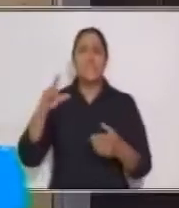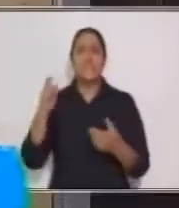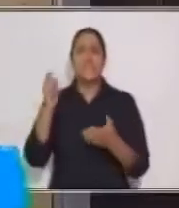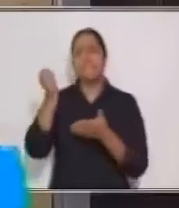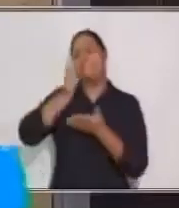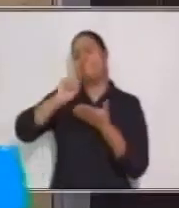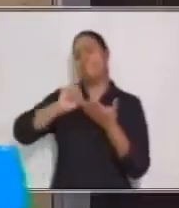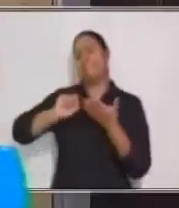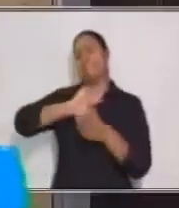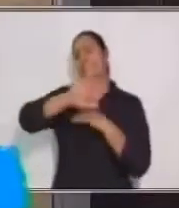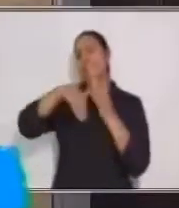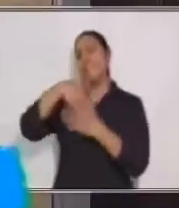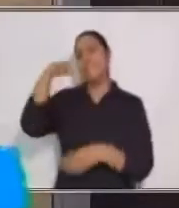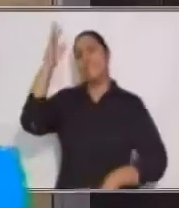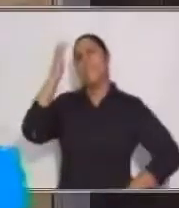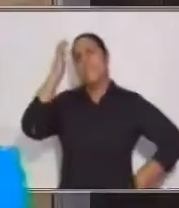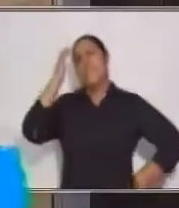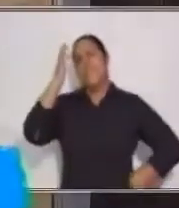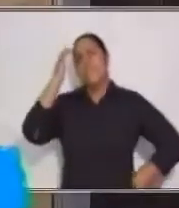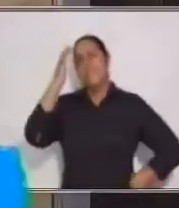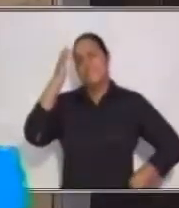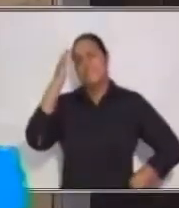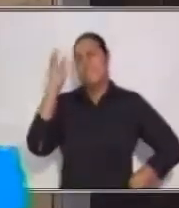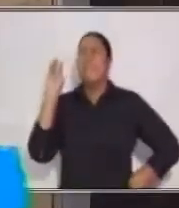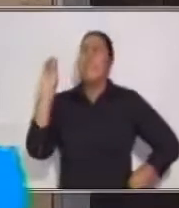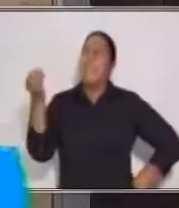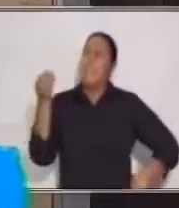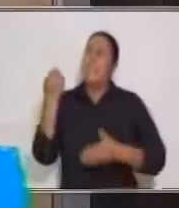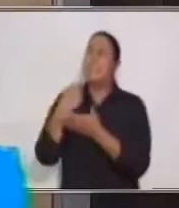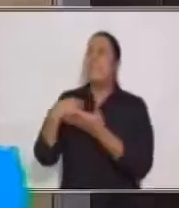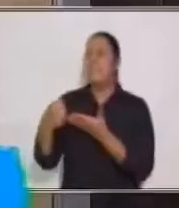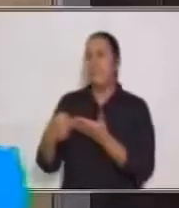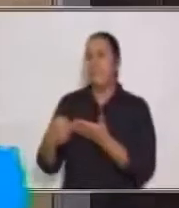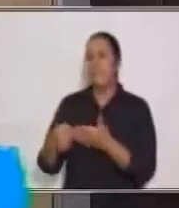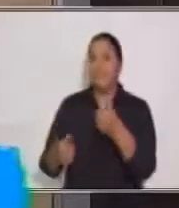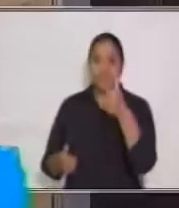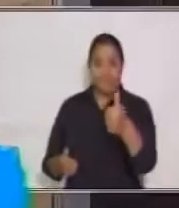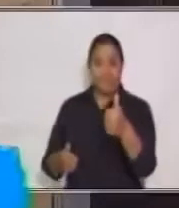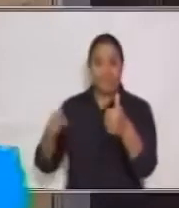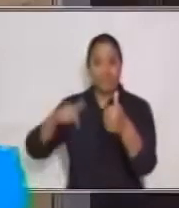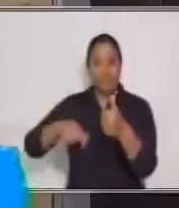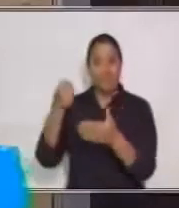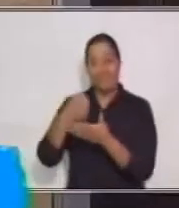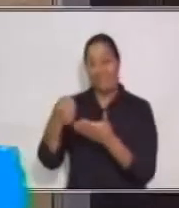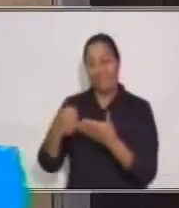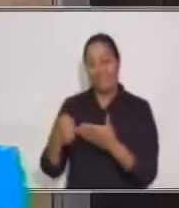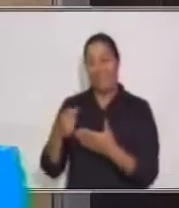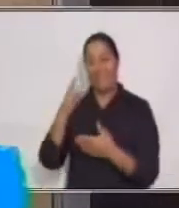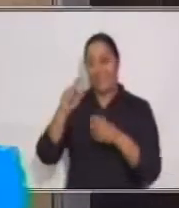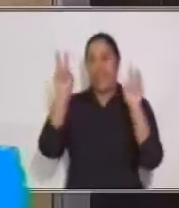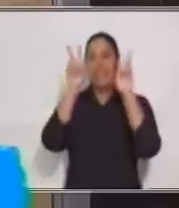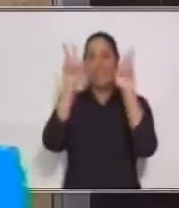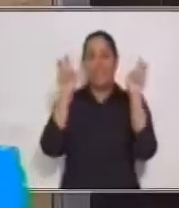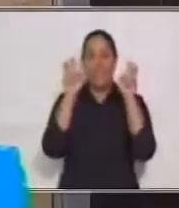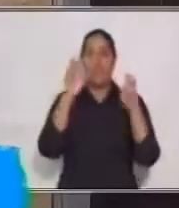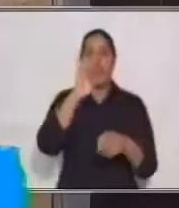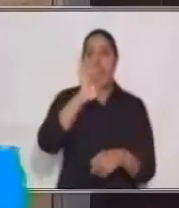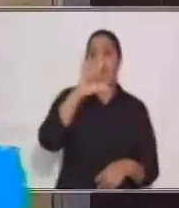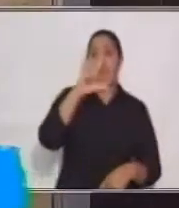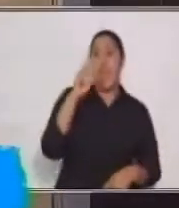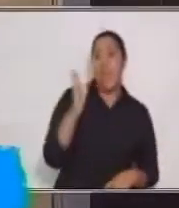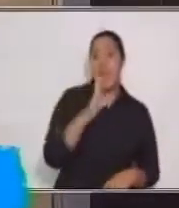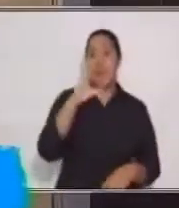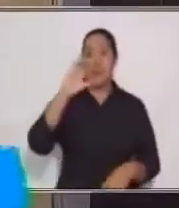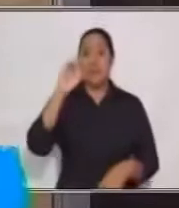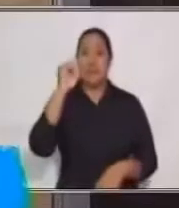pensemos. ¿Están pensando? Muy bien. Vamos a escribir entonces el circo. ¿Sí? A mí se me